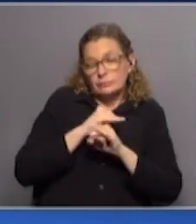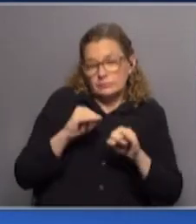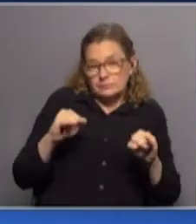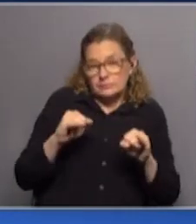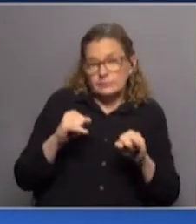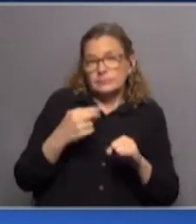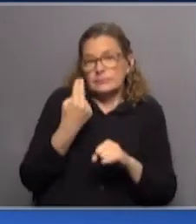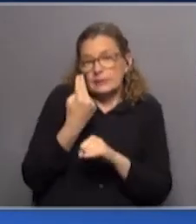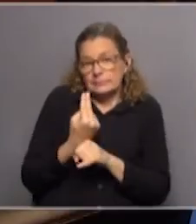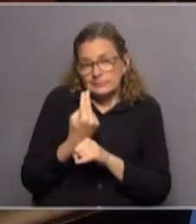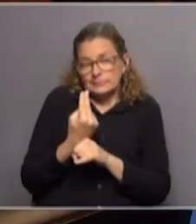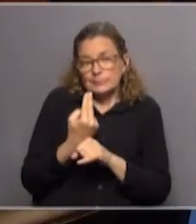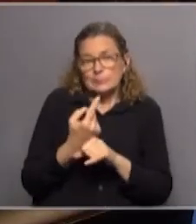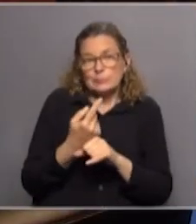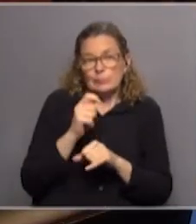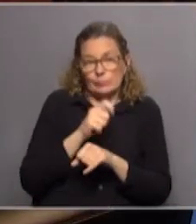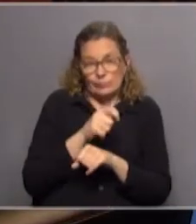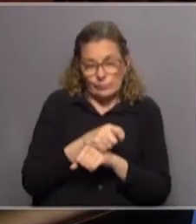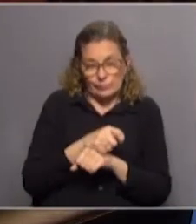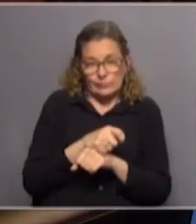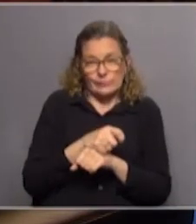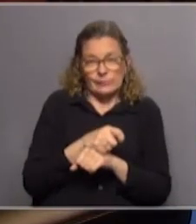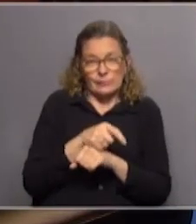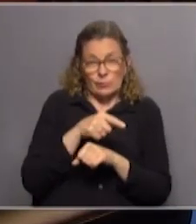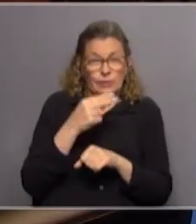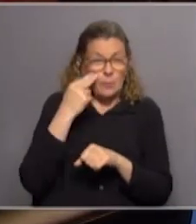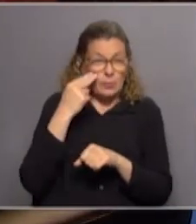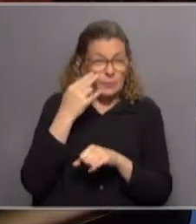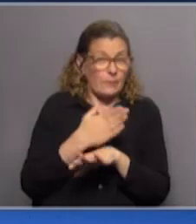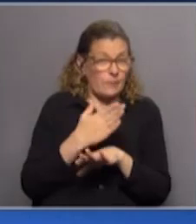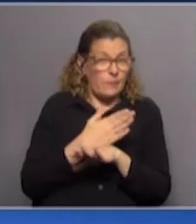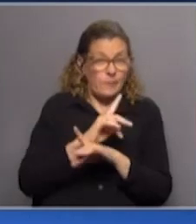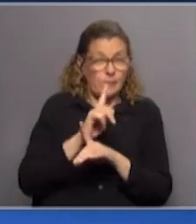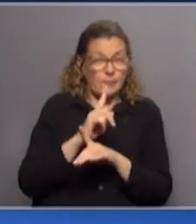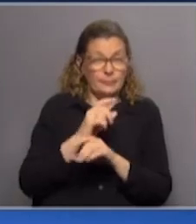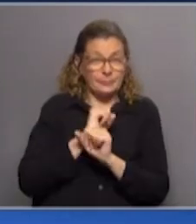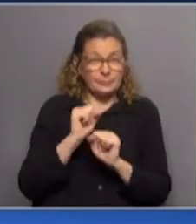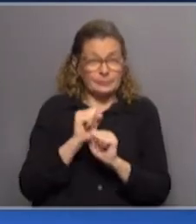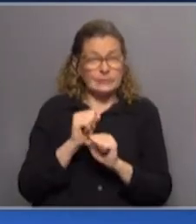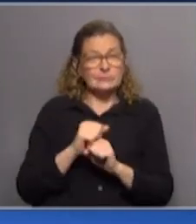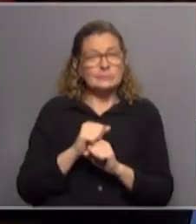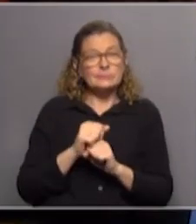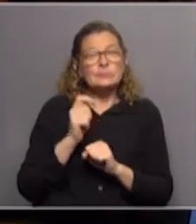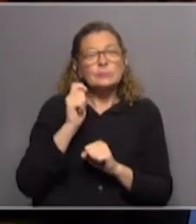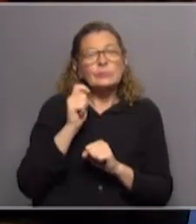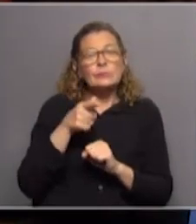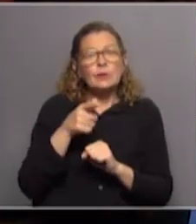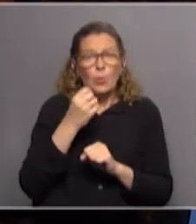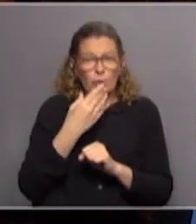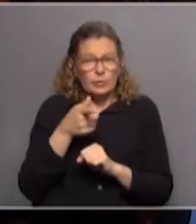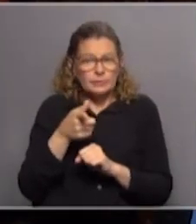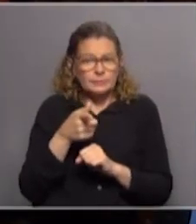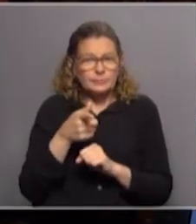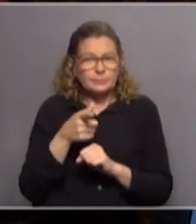y permitir que se pueda juzgar por estos crímenes que antes no se estaba pudiendo juzgar. ¿Y quiénes se beneficiarían